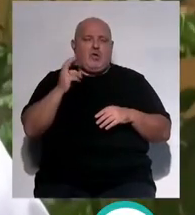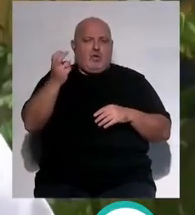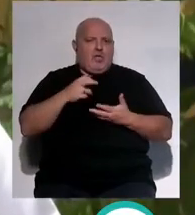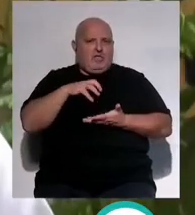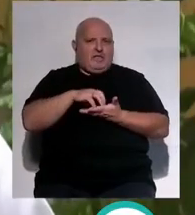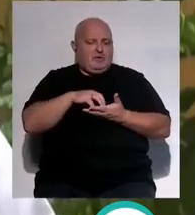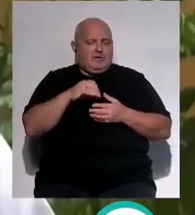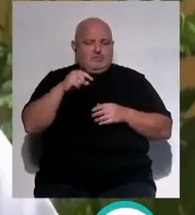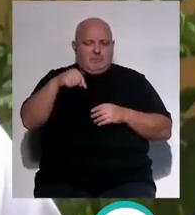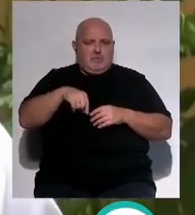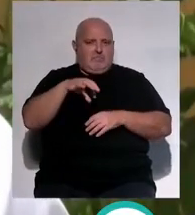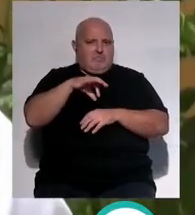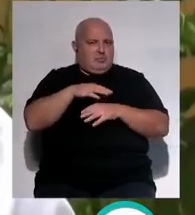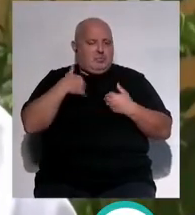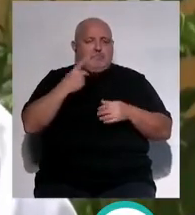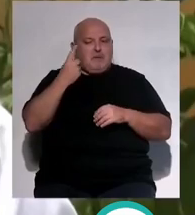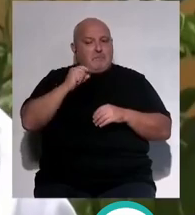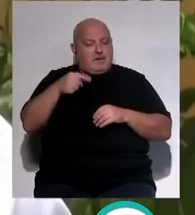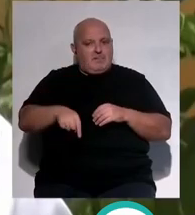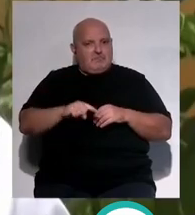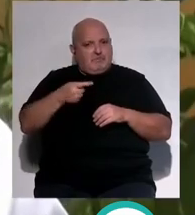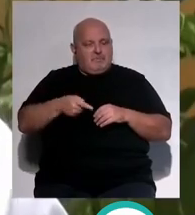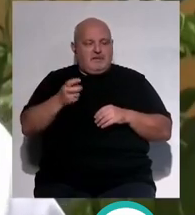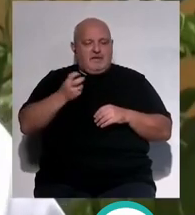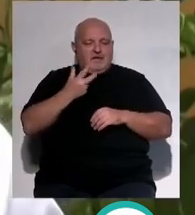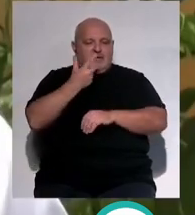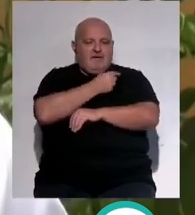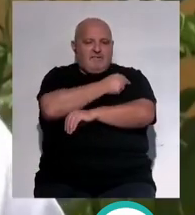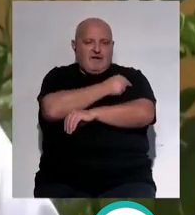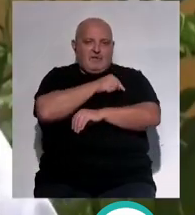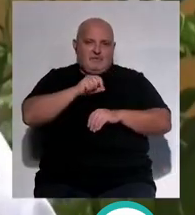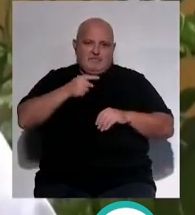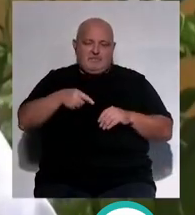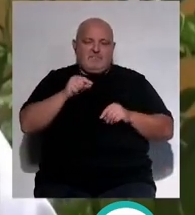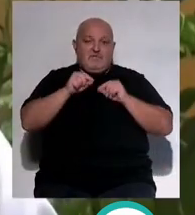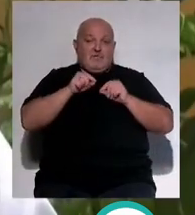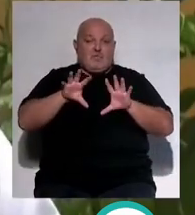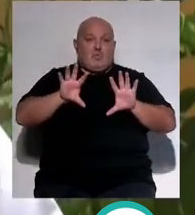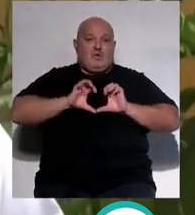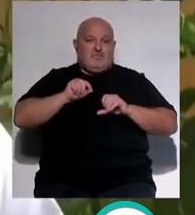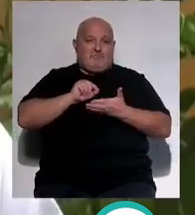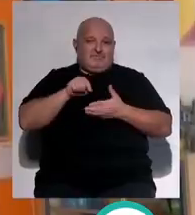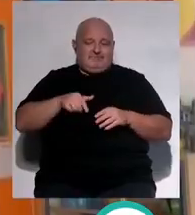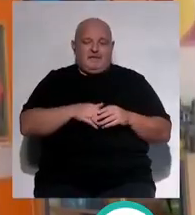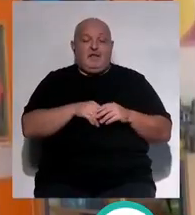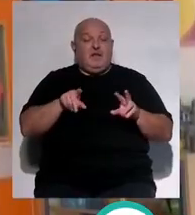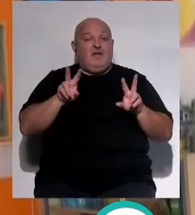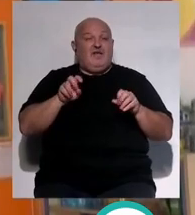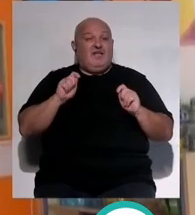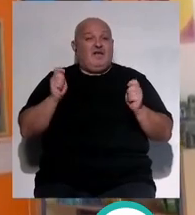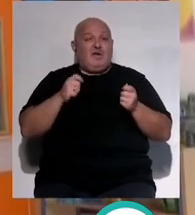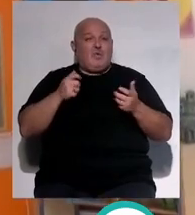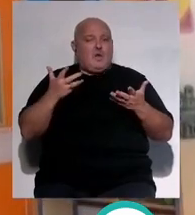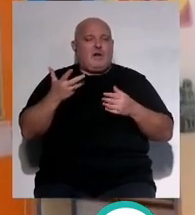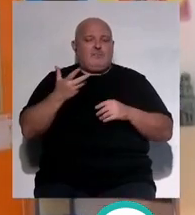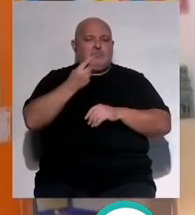al centro a vacunarlos lo importante es que se inmunicen, que son los primeros en recoger el virus de la gripe. Como novedad de esta campaña